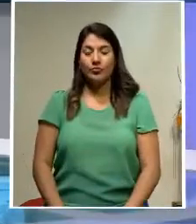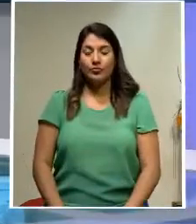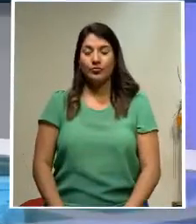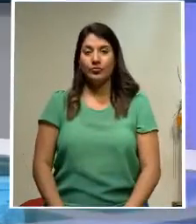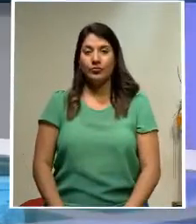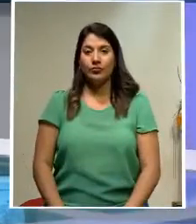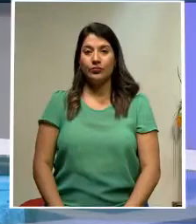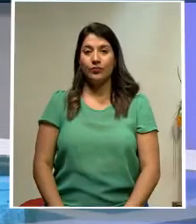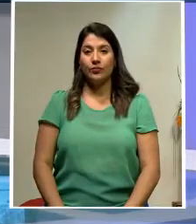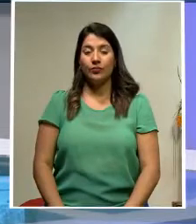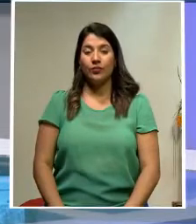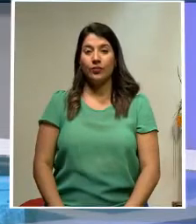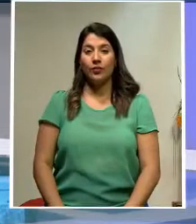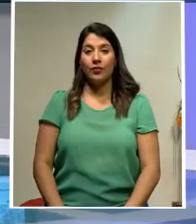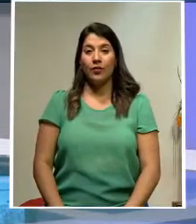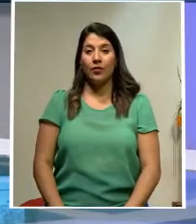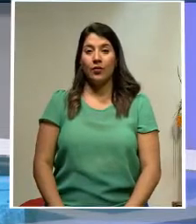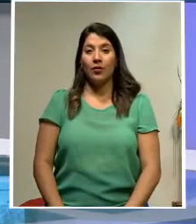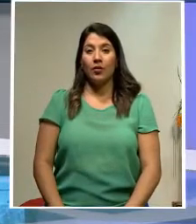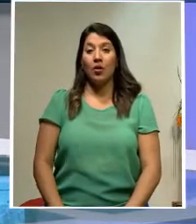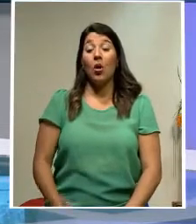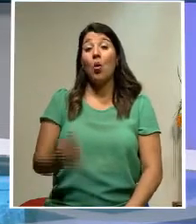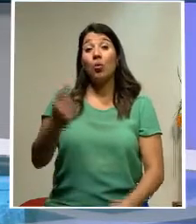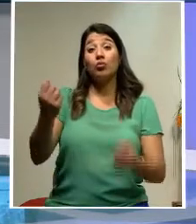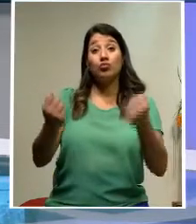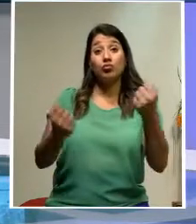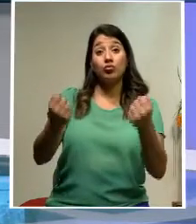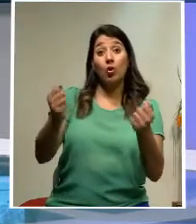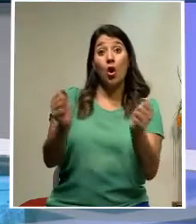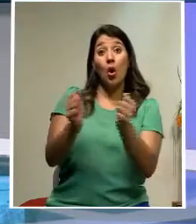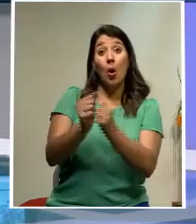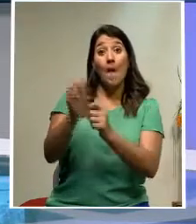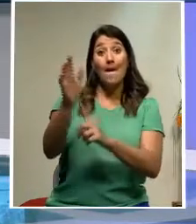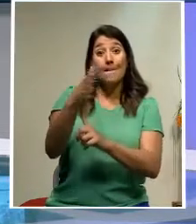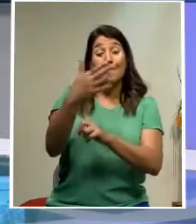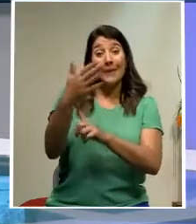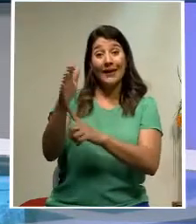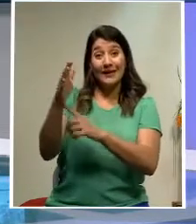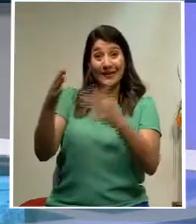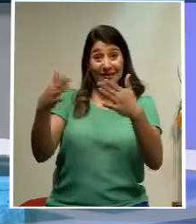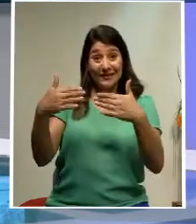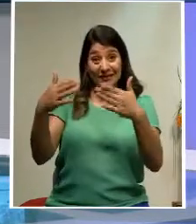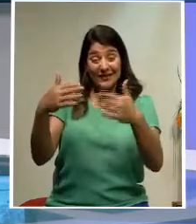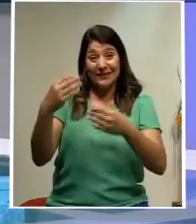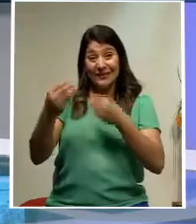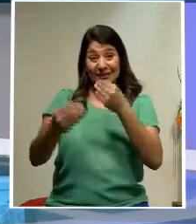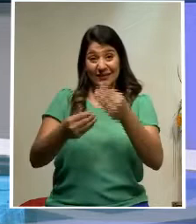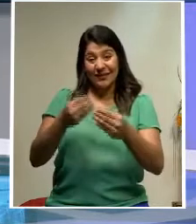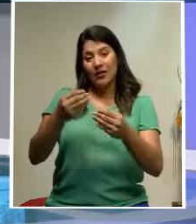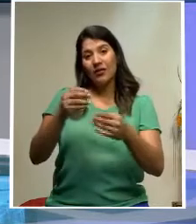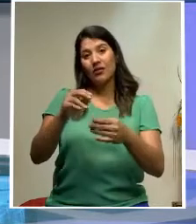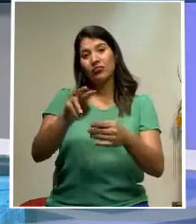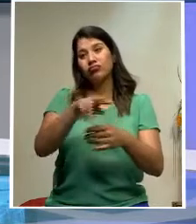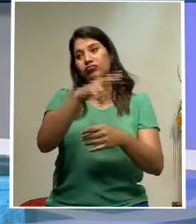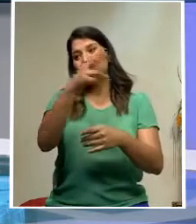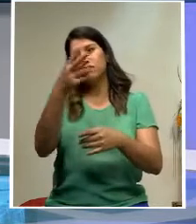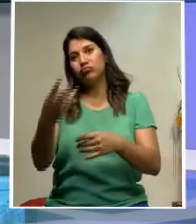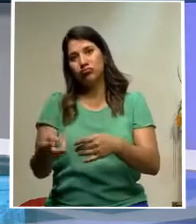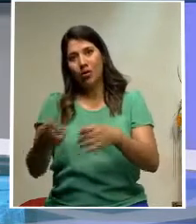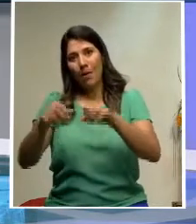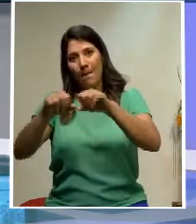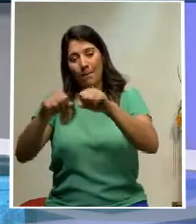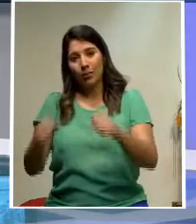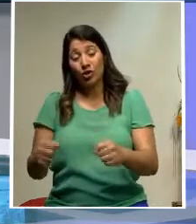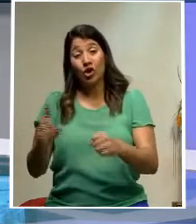Y un carguero con bandera panameña encalló y se partió en dos en el noroeste de Japón. Su